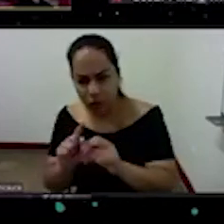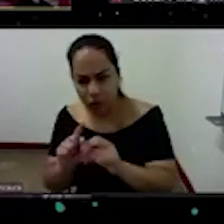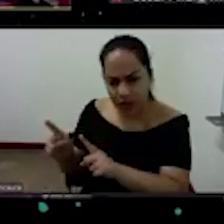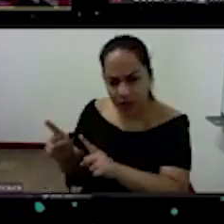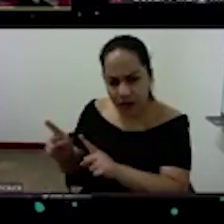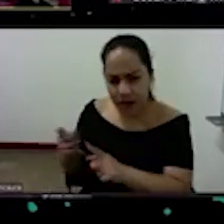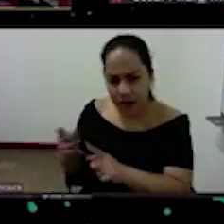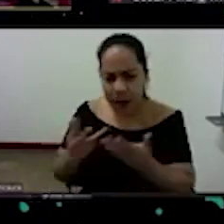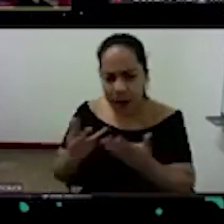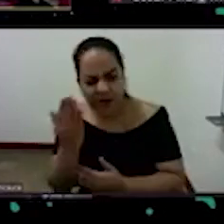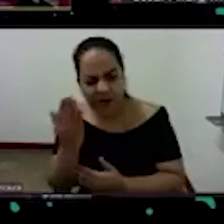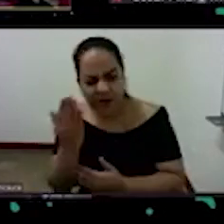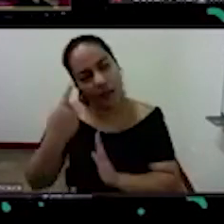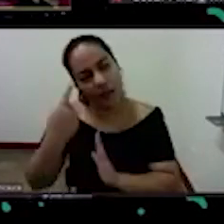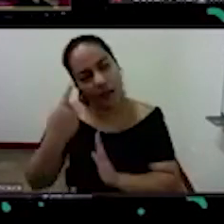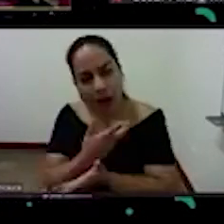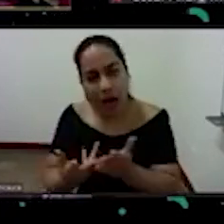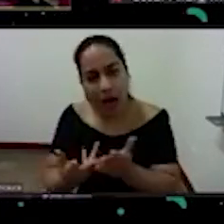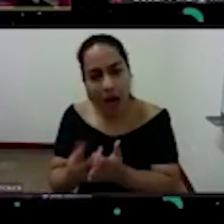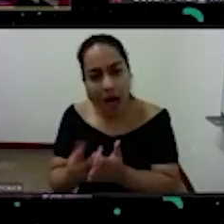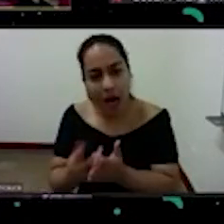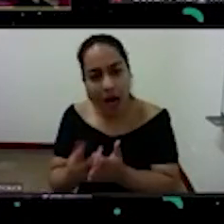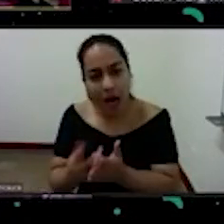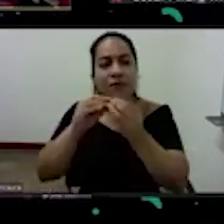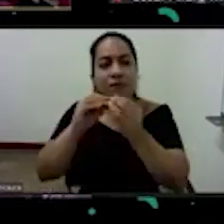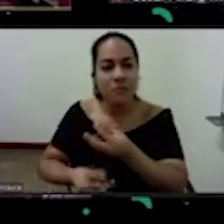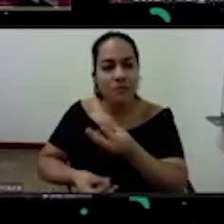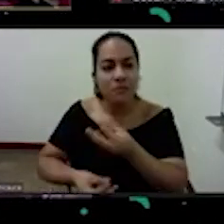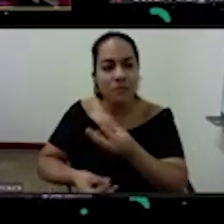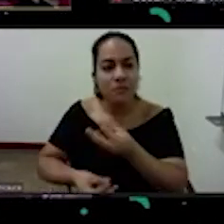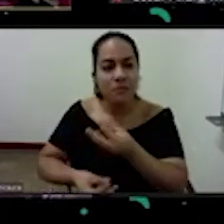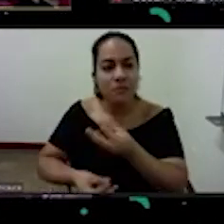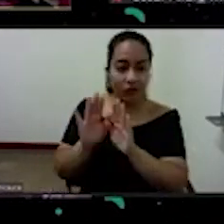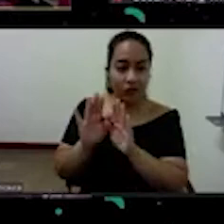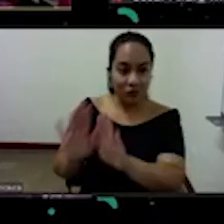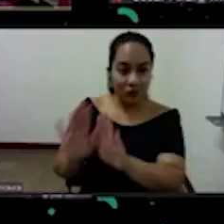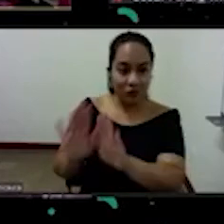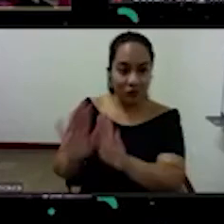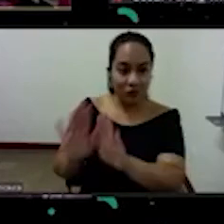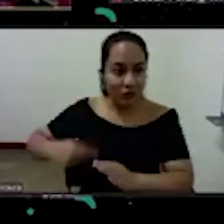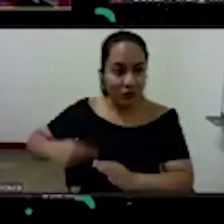a la técnica y particularmente a la inteligencia artificial